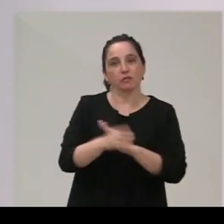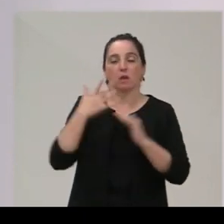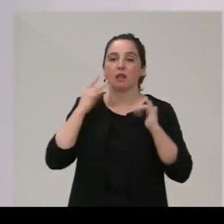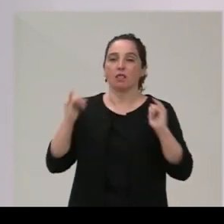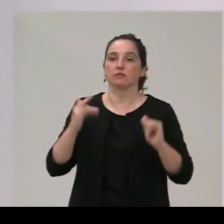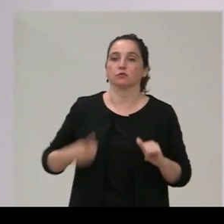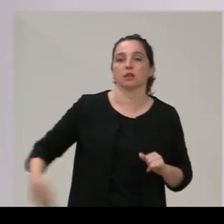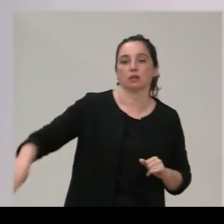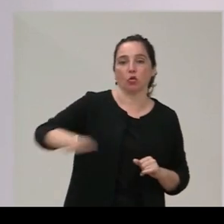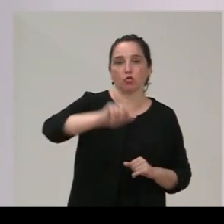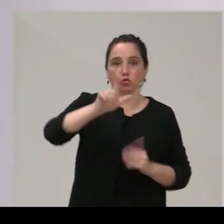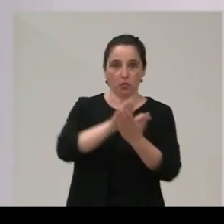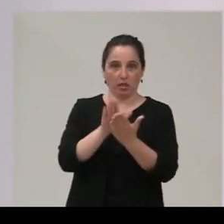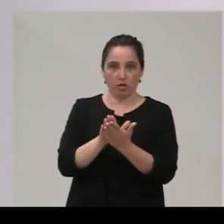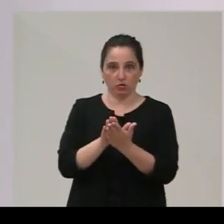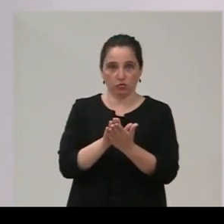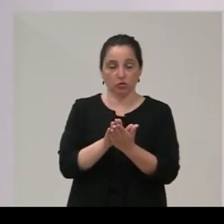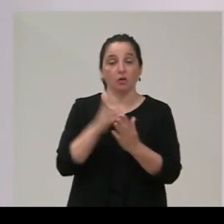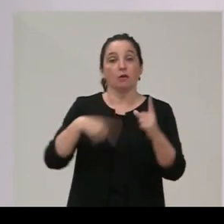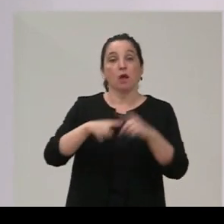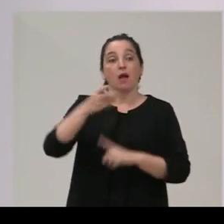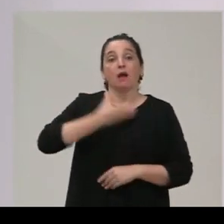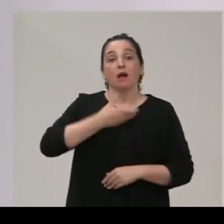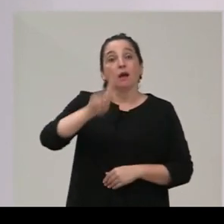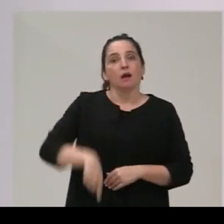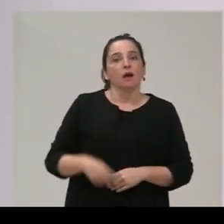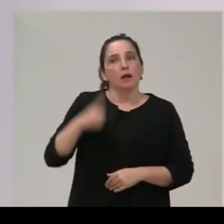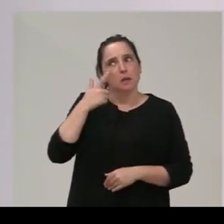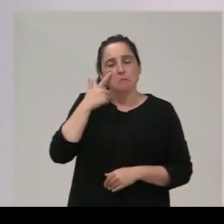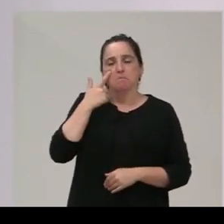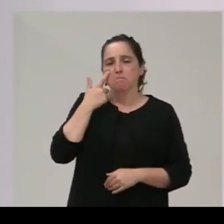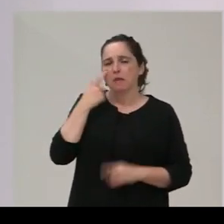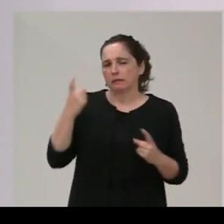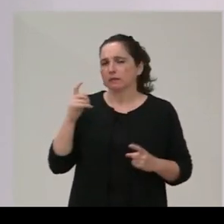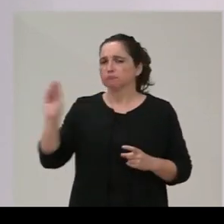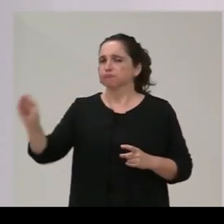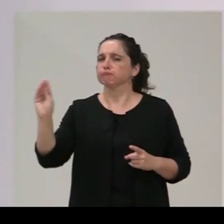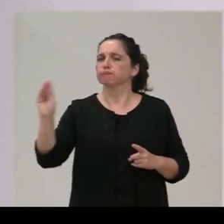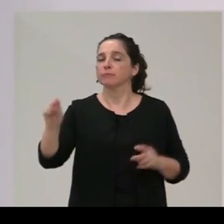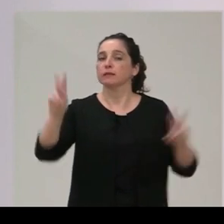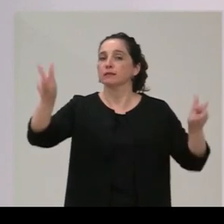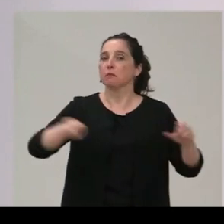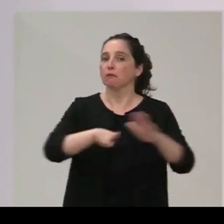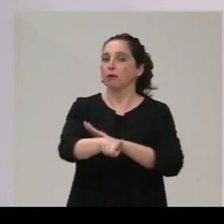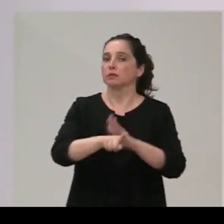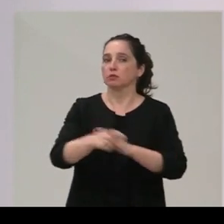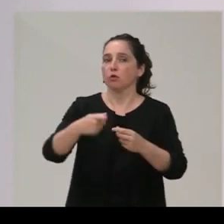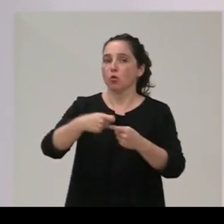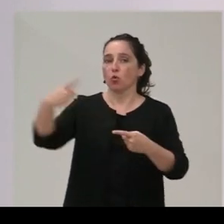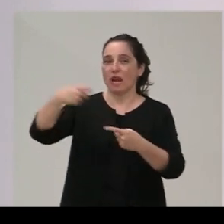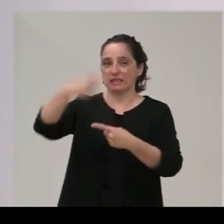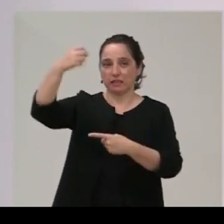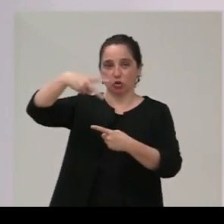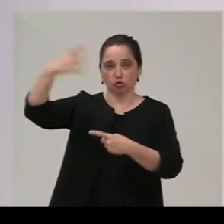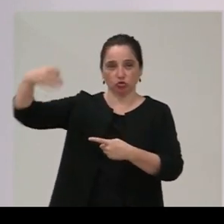disfrute vecinal también en el ayuntamiento estaremos muy ágiles y muy diligentes con todos los trámites urbanísticos o